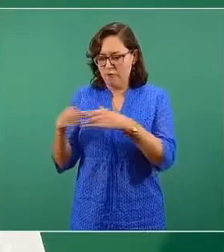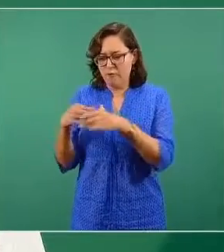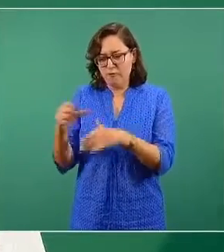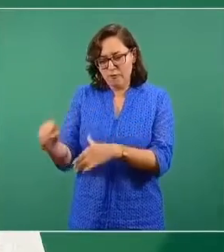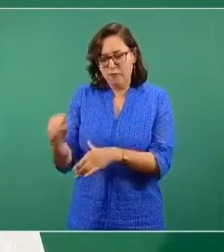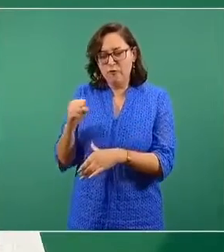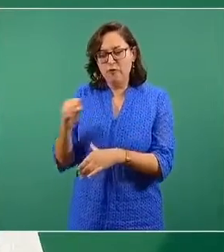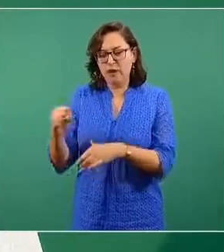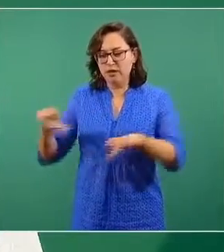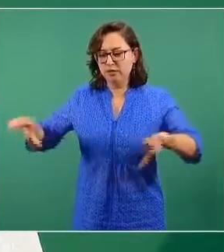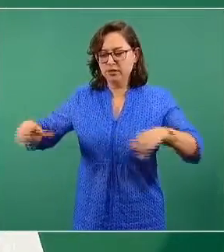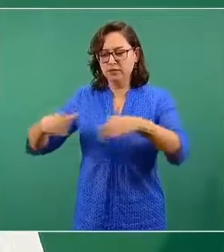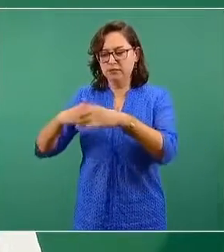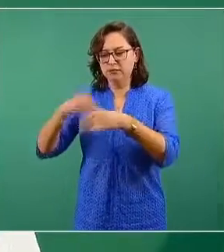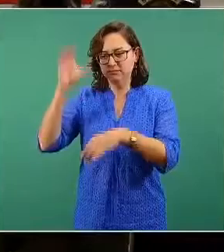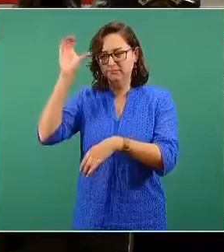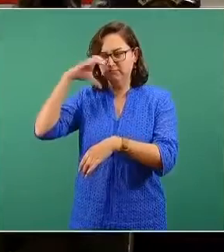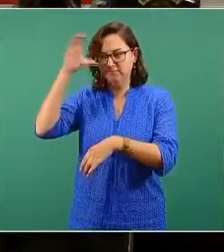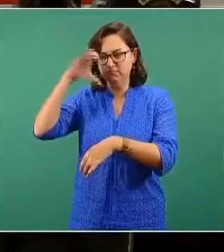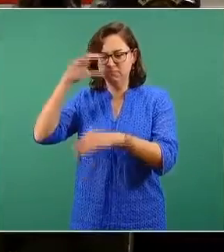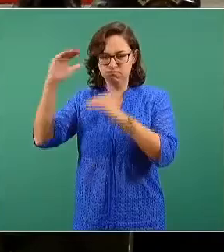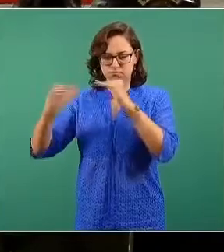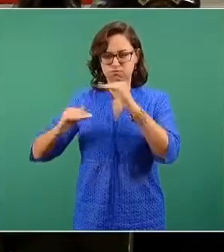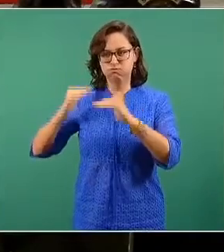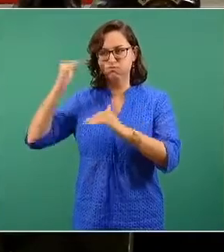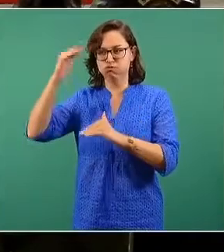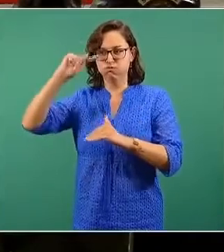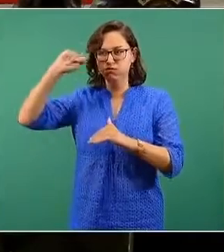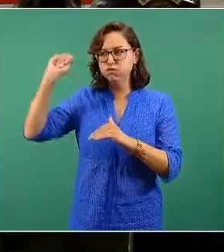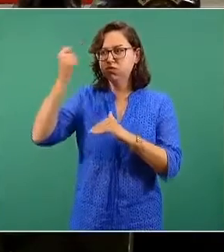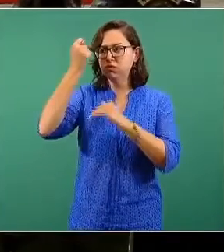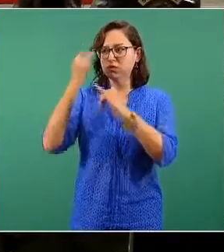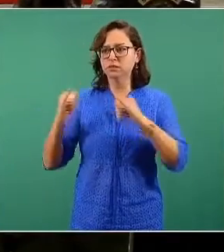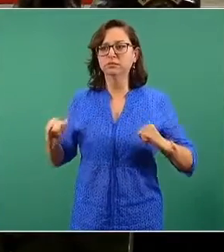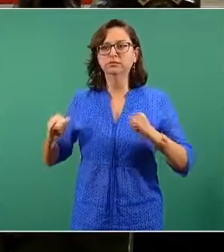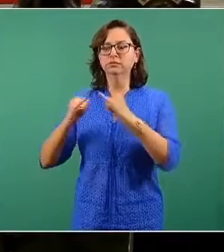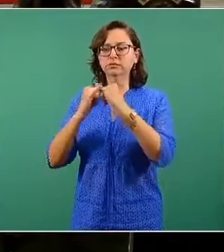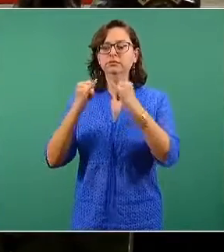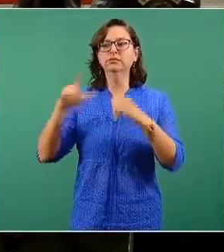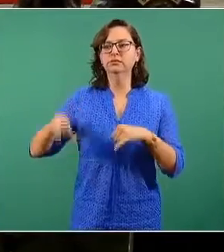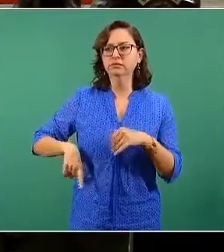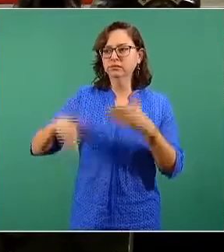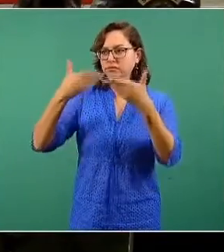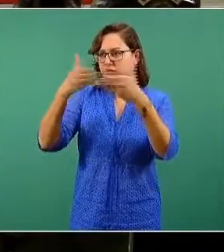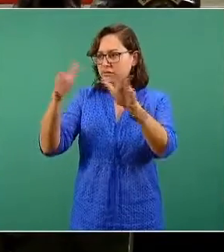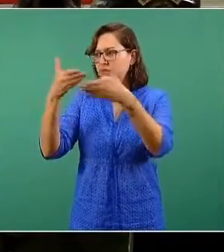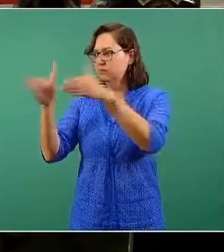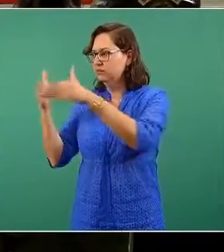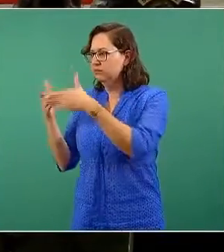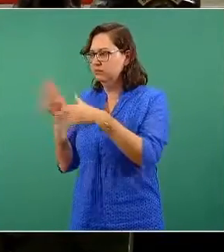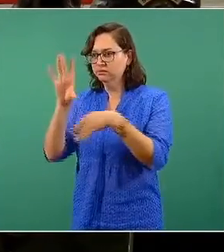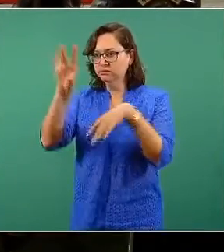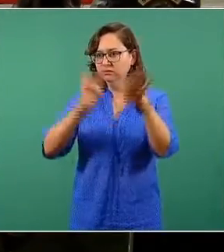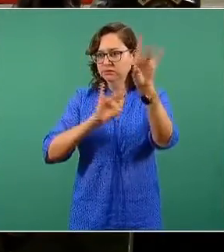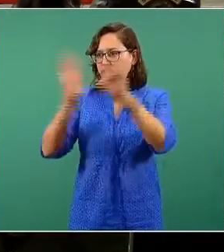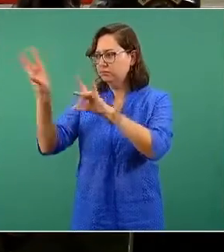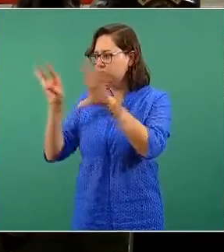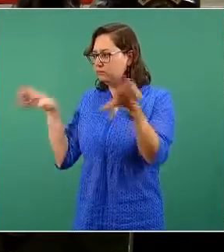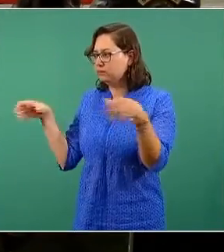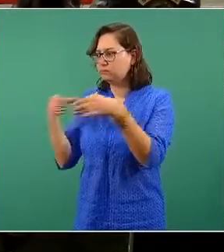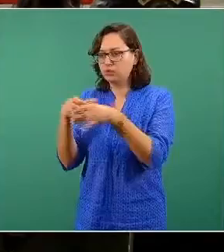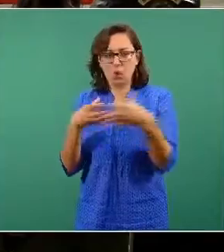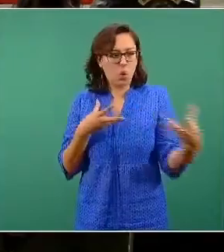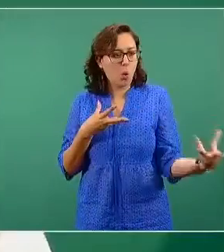tecnológica nacional, que está mayormente en instituciones públicas, pero también vincular algunos elementos de iniciativa